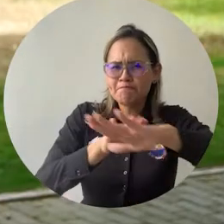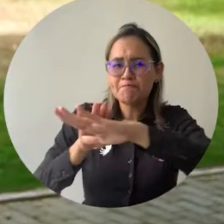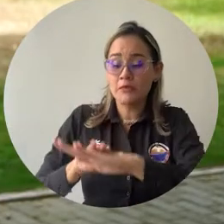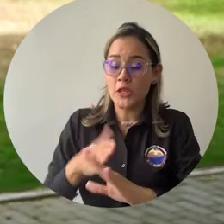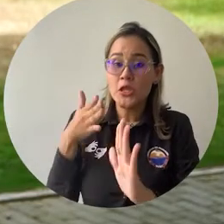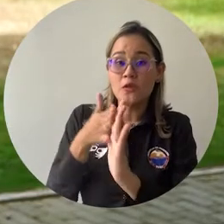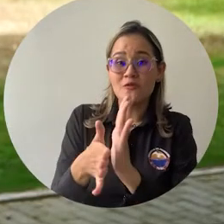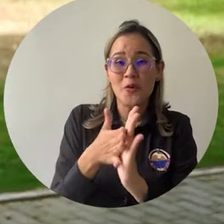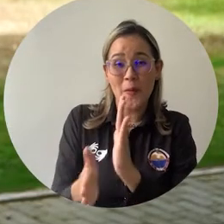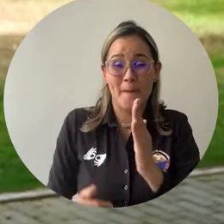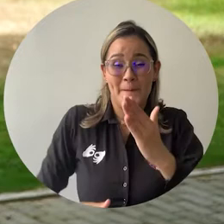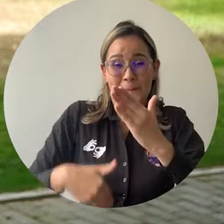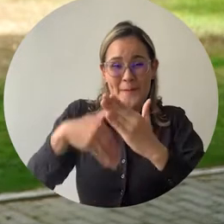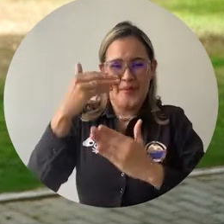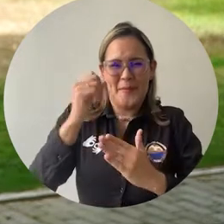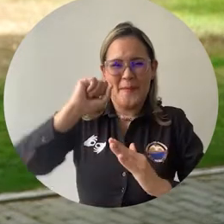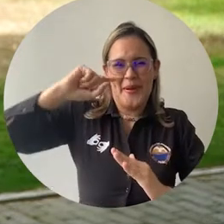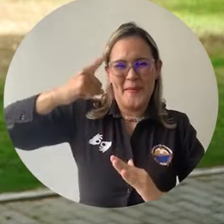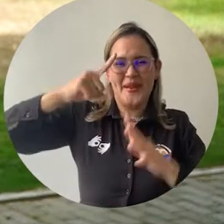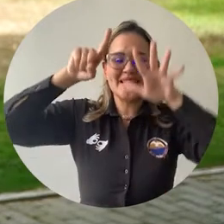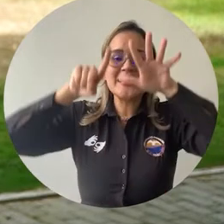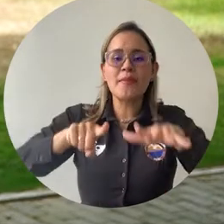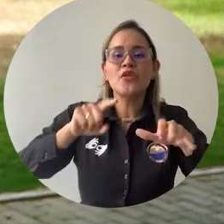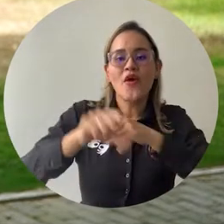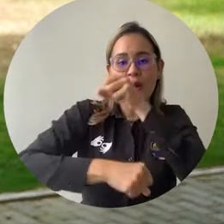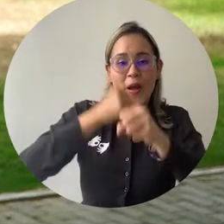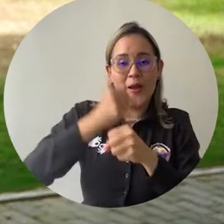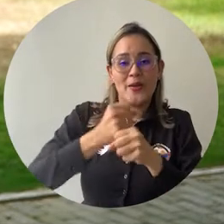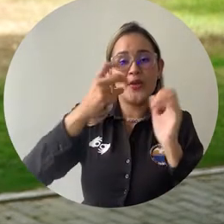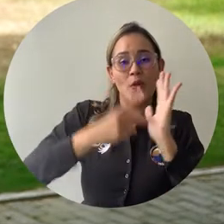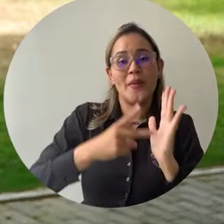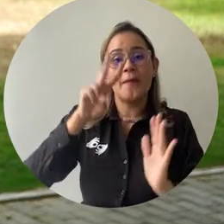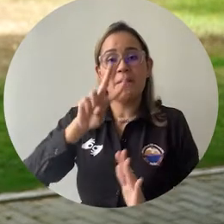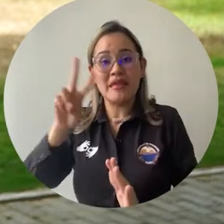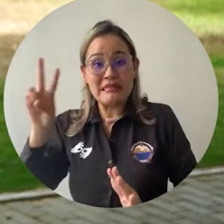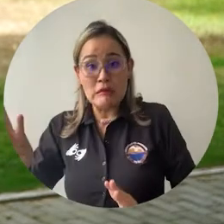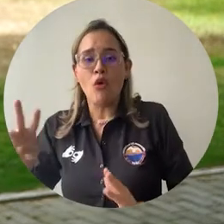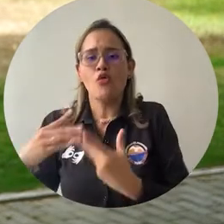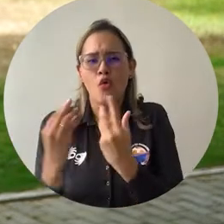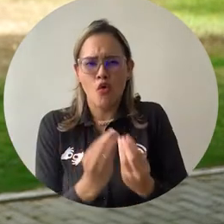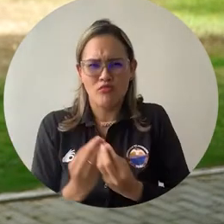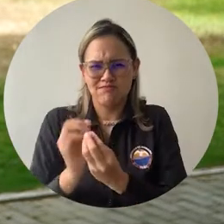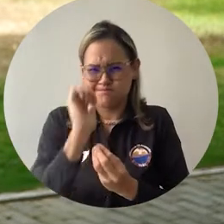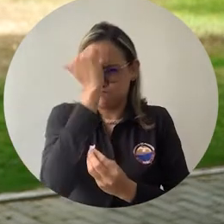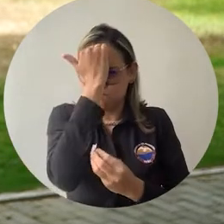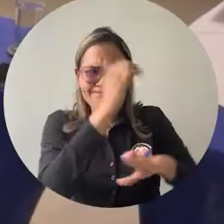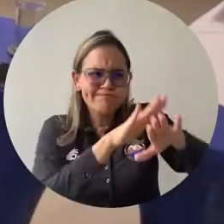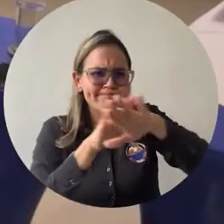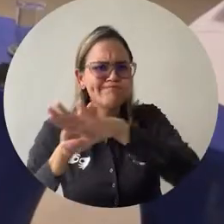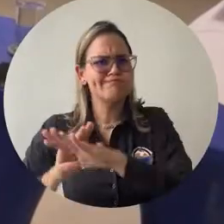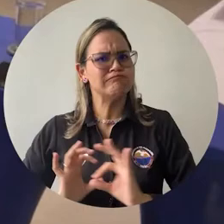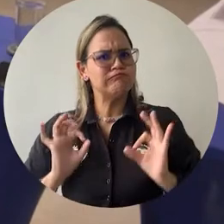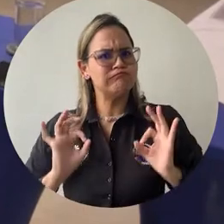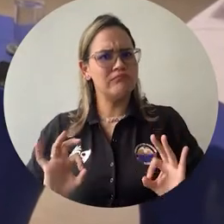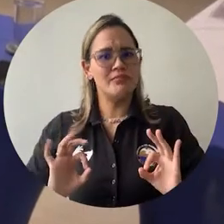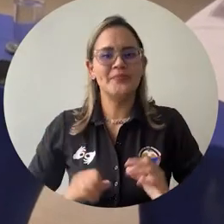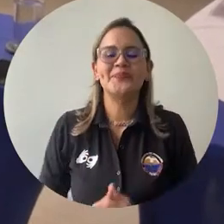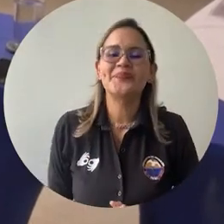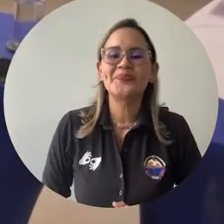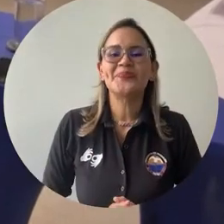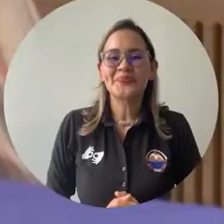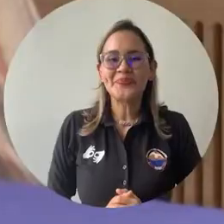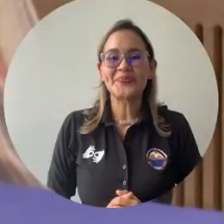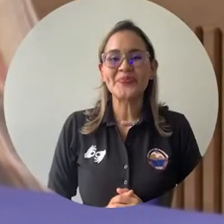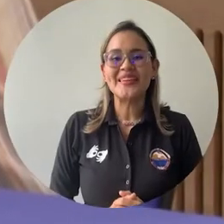financiero del primer semestre de 2022, presentado ante el Consejo Superior, fue ponderado por los consejeros. En la sexta